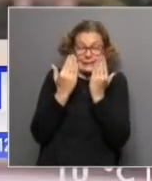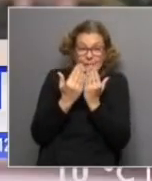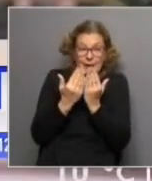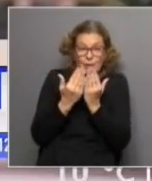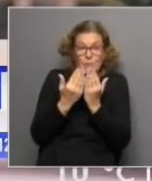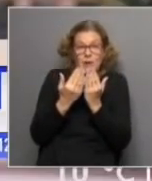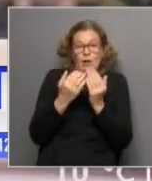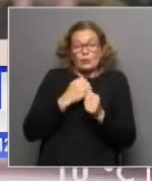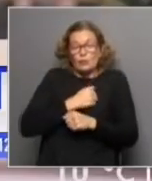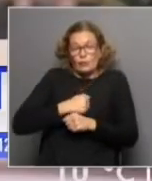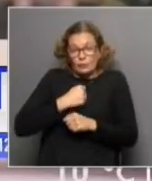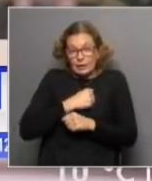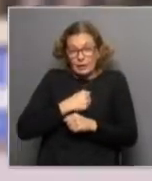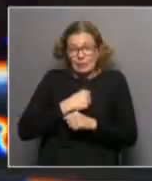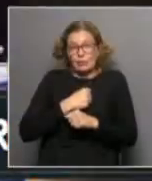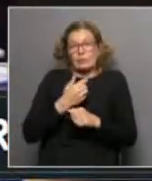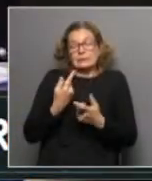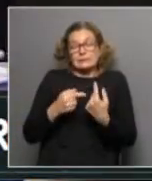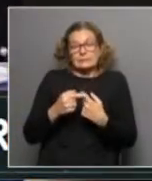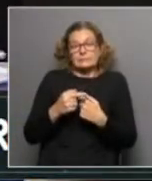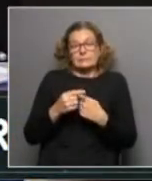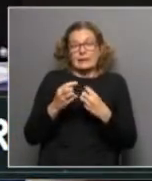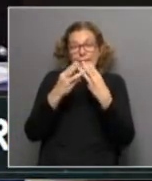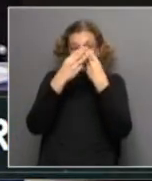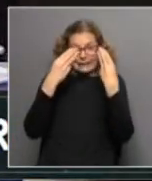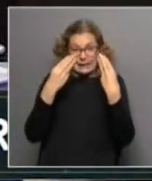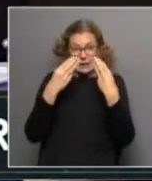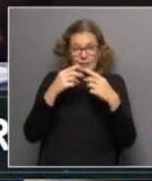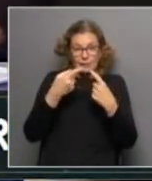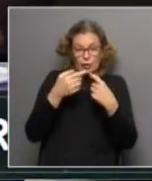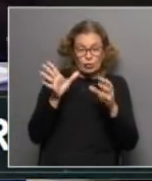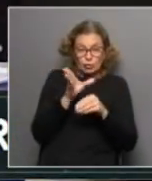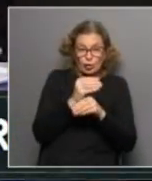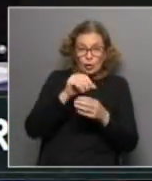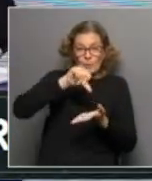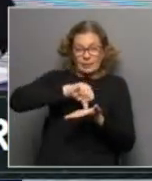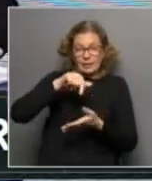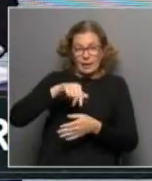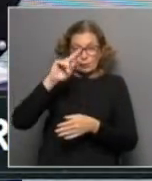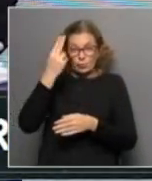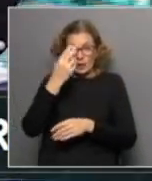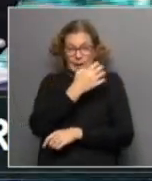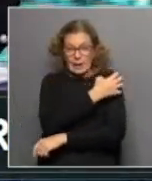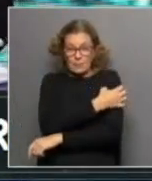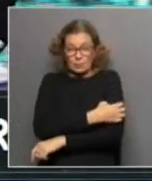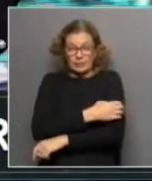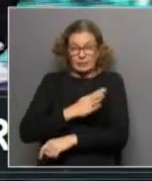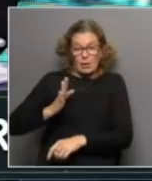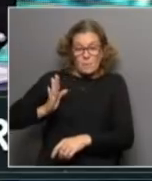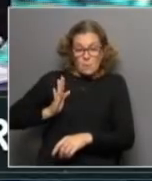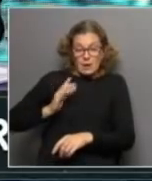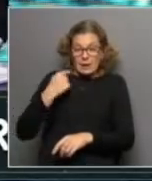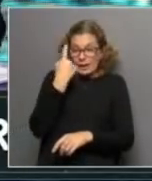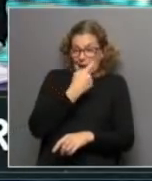relegados, los más estigmatizados. En general, en casi todos los países, pero en Uruguay también, la pobreza tiene cara de mujer y cara de niño.